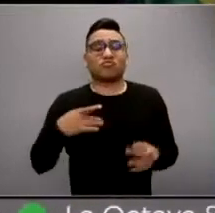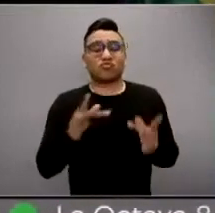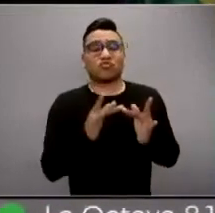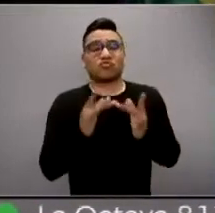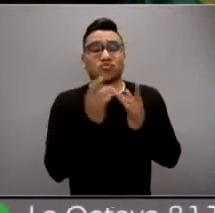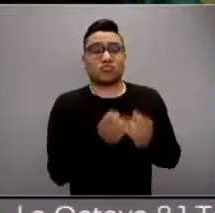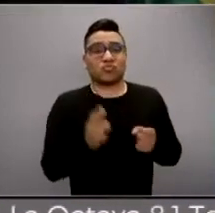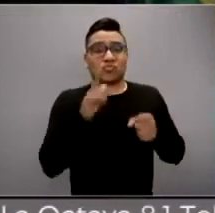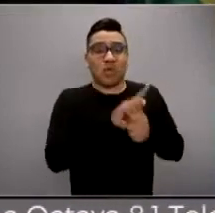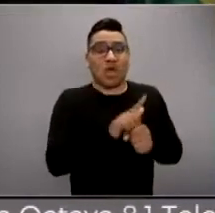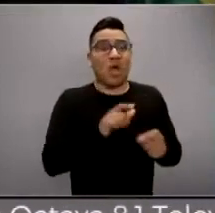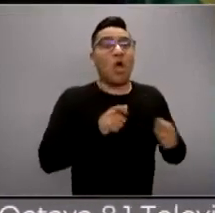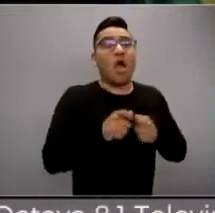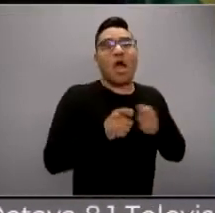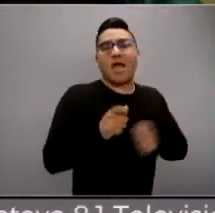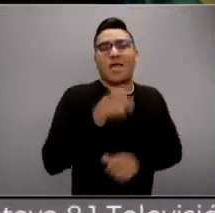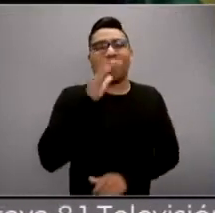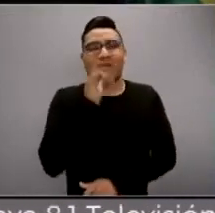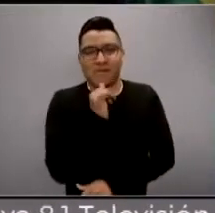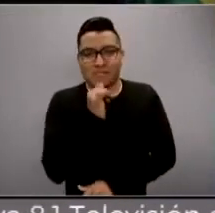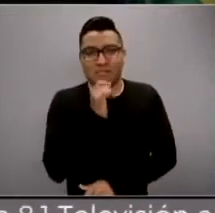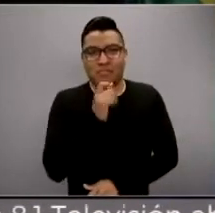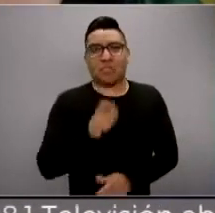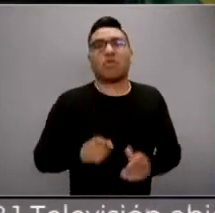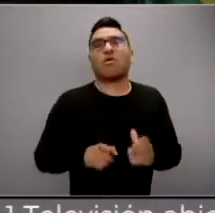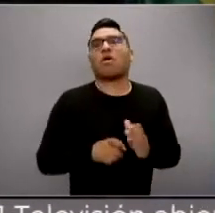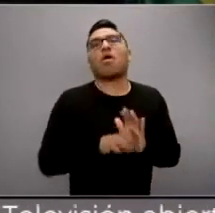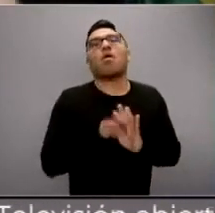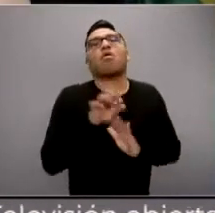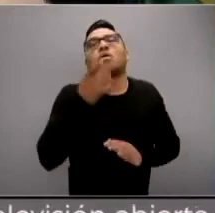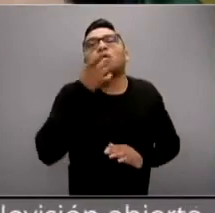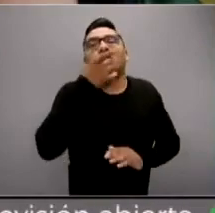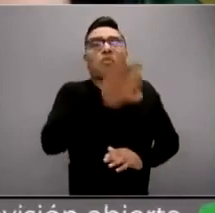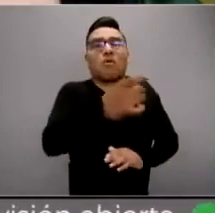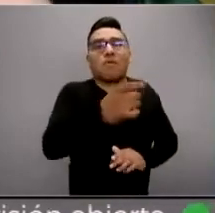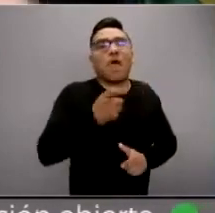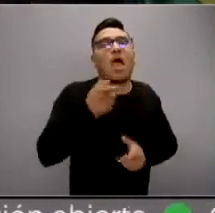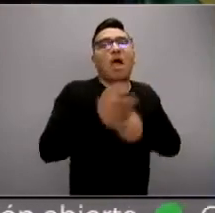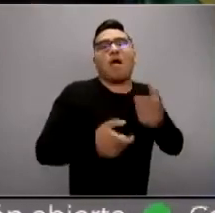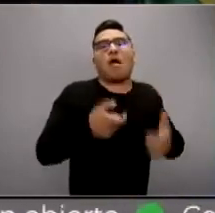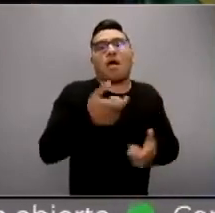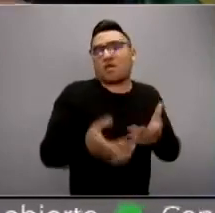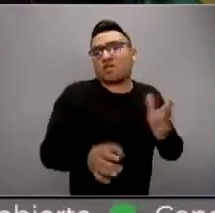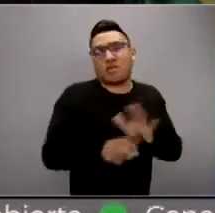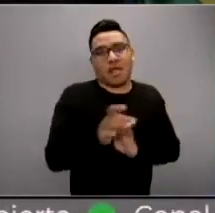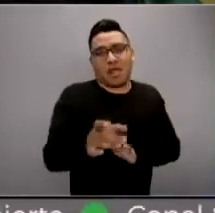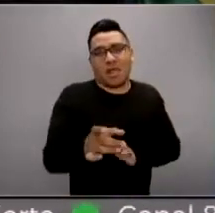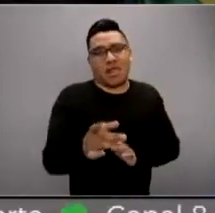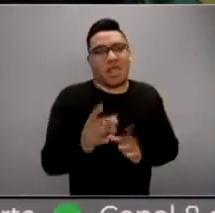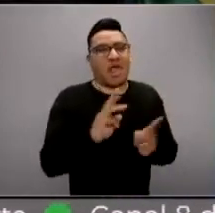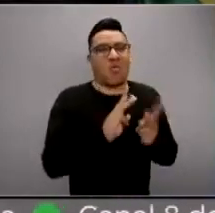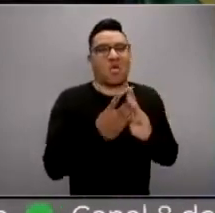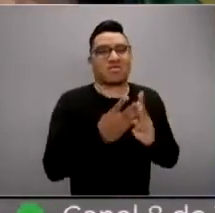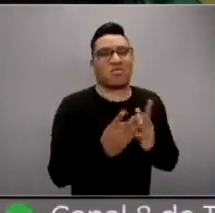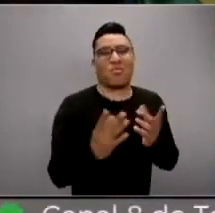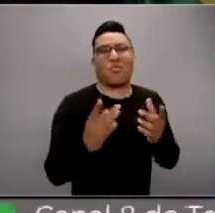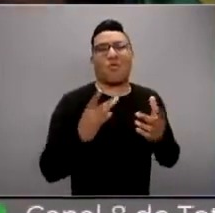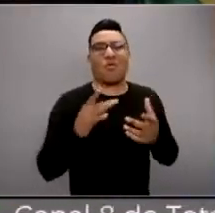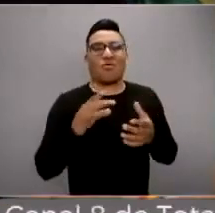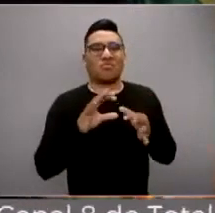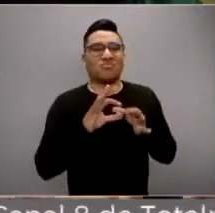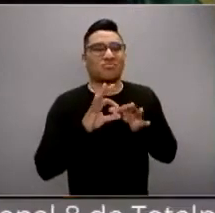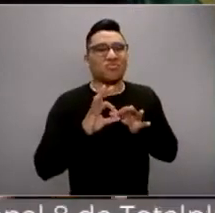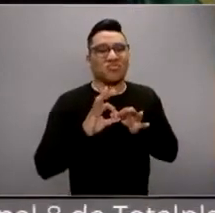dice porque no le pagas, perdón la palabra, el chayote a alguien y se coordina un mensaje, lo que hacen es